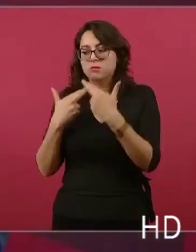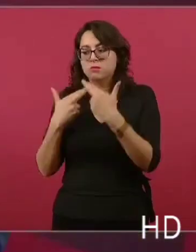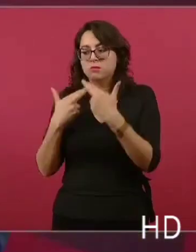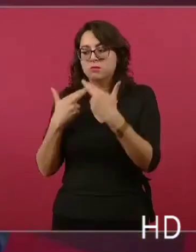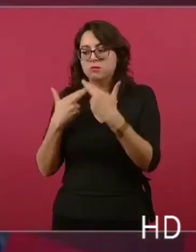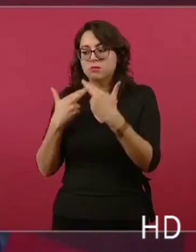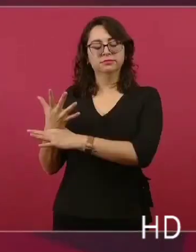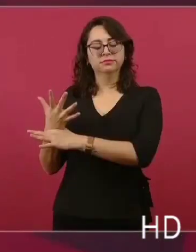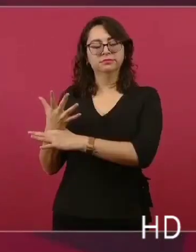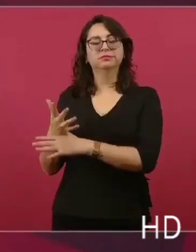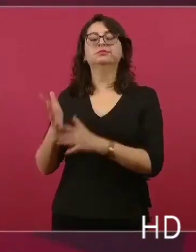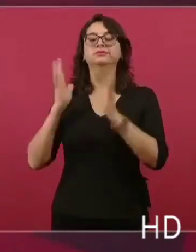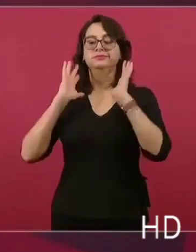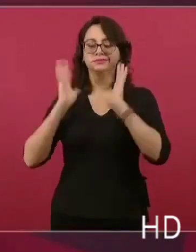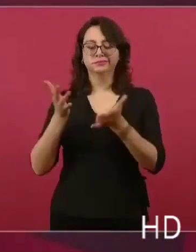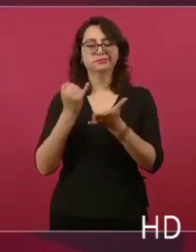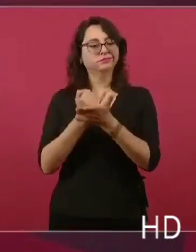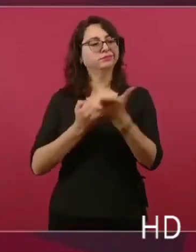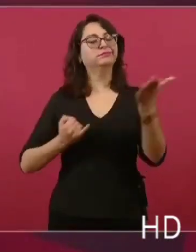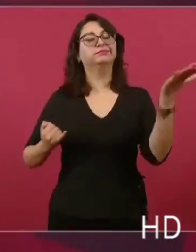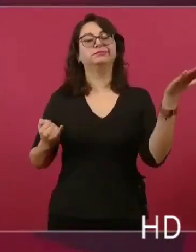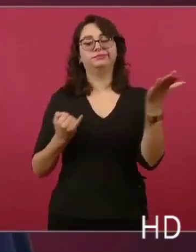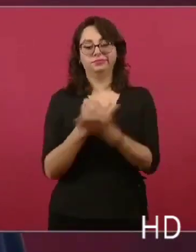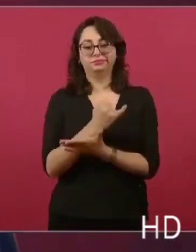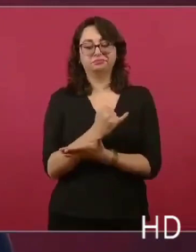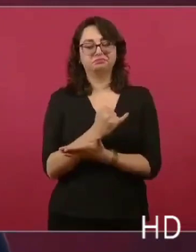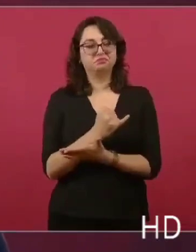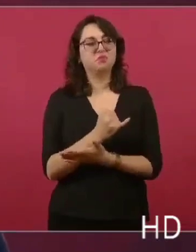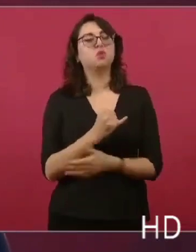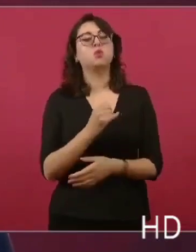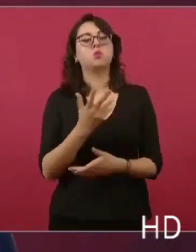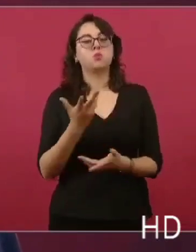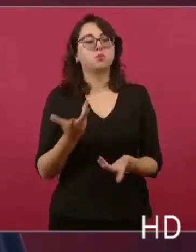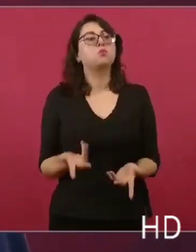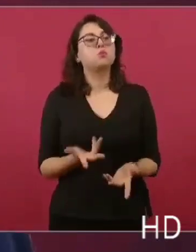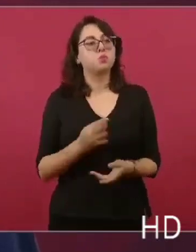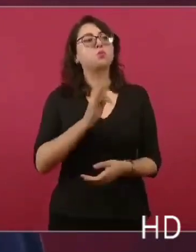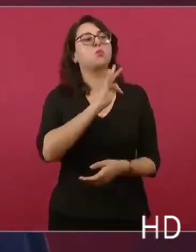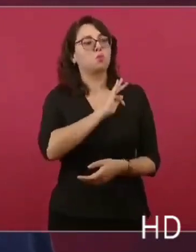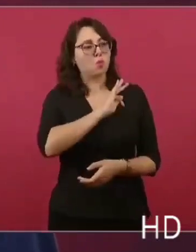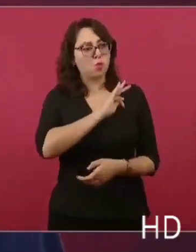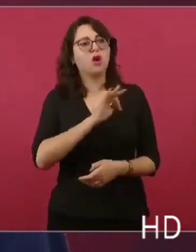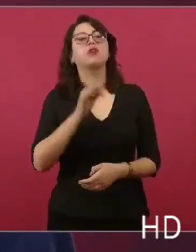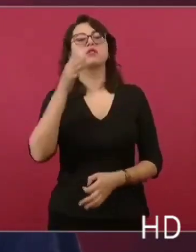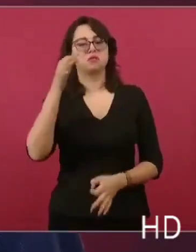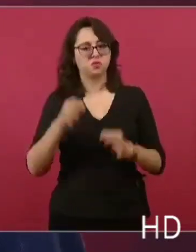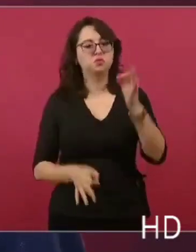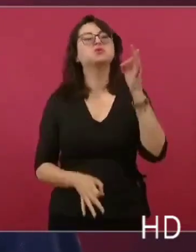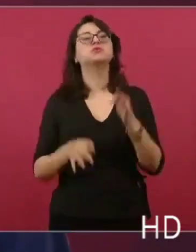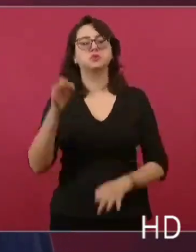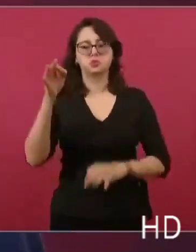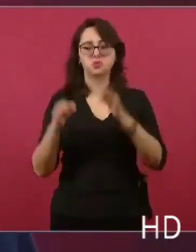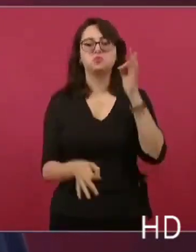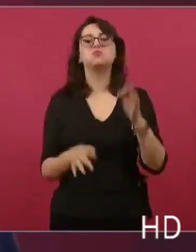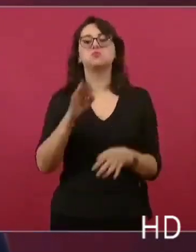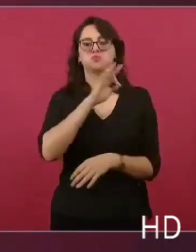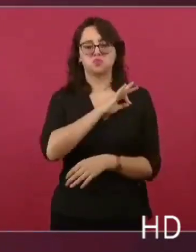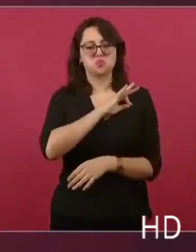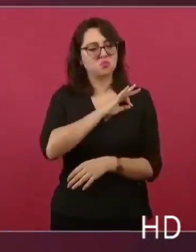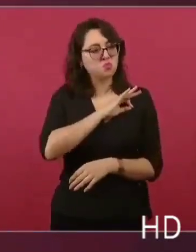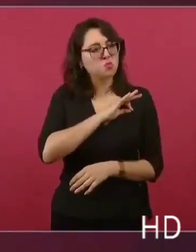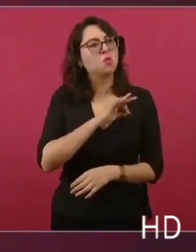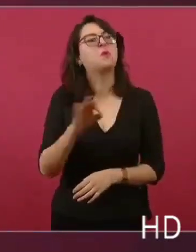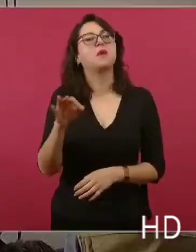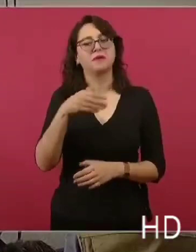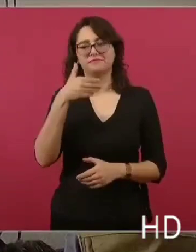queremos decirles que ya no tienen recurso. Es definitivo,